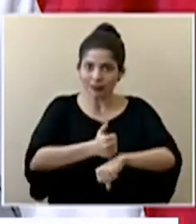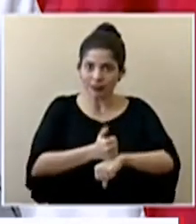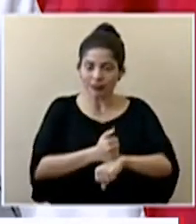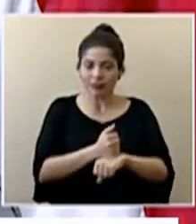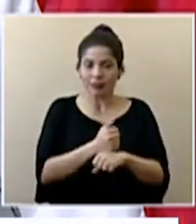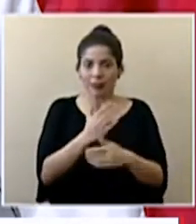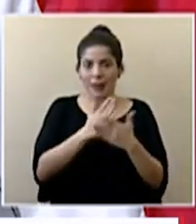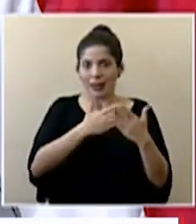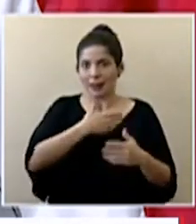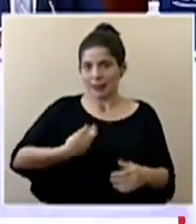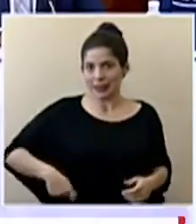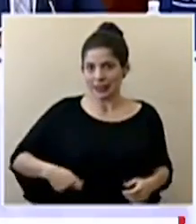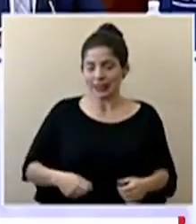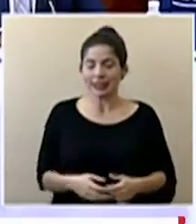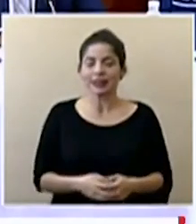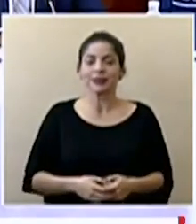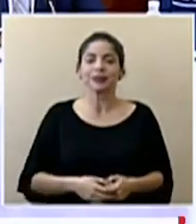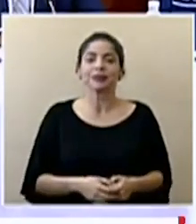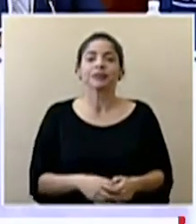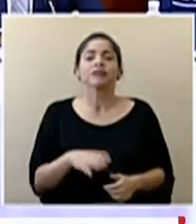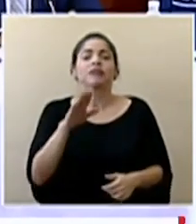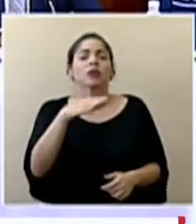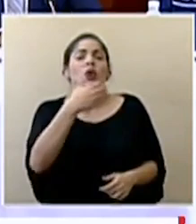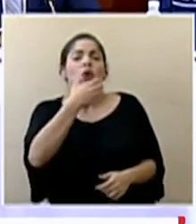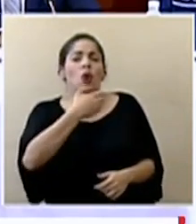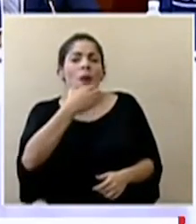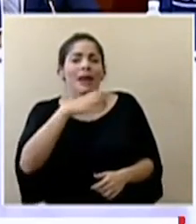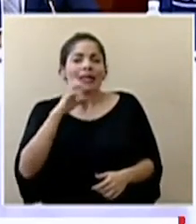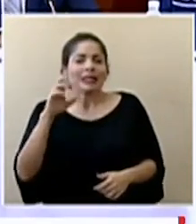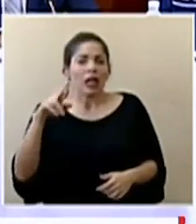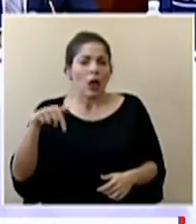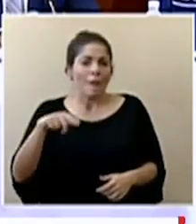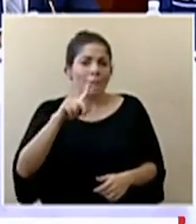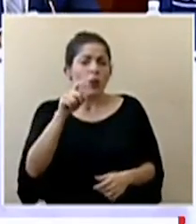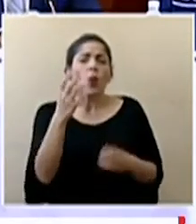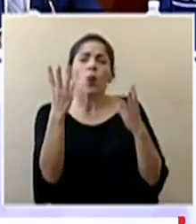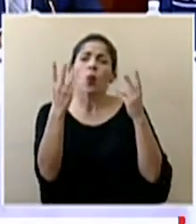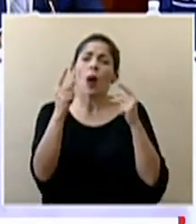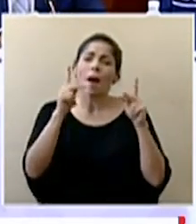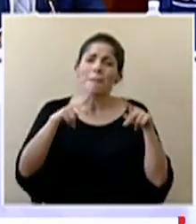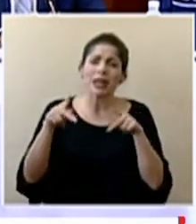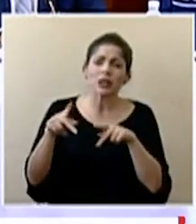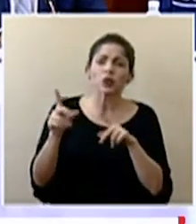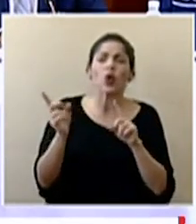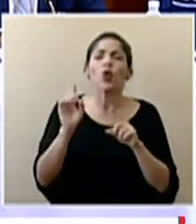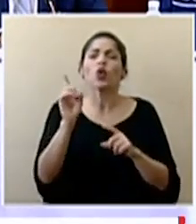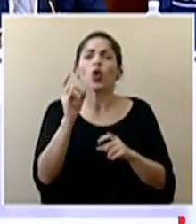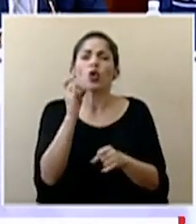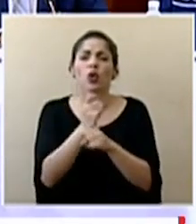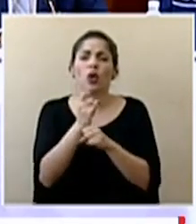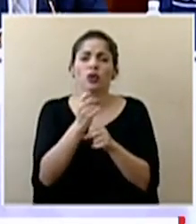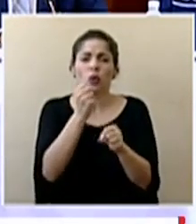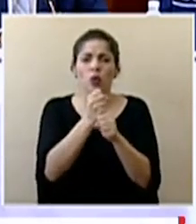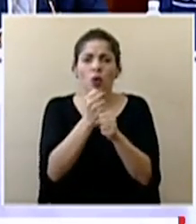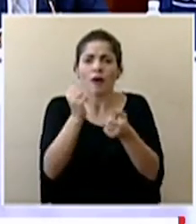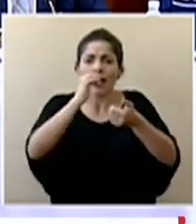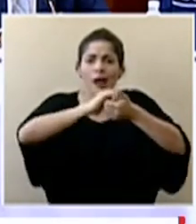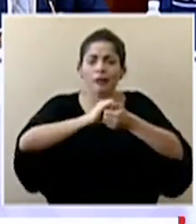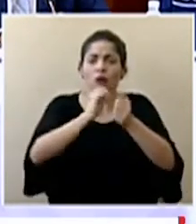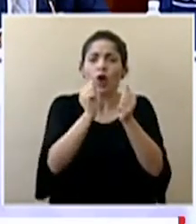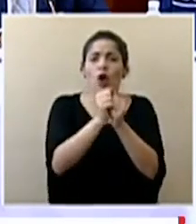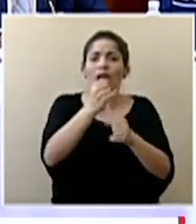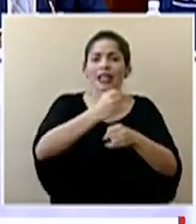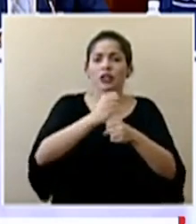punto de vista presidencial Don Román cerro y consulta ¿cuántas personas y de cuáles instituciones trabajan junto al Instituto Clodomiro